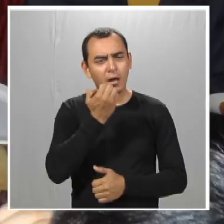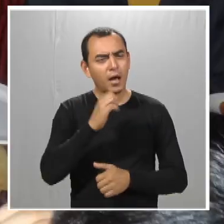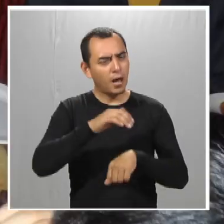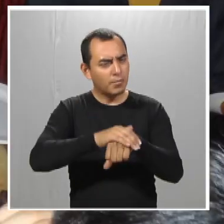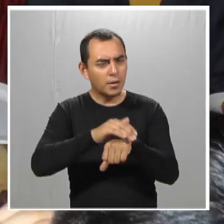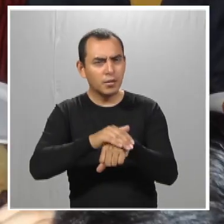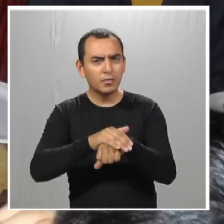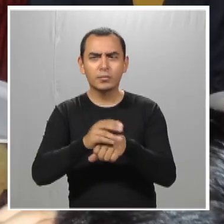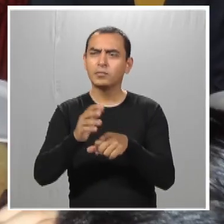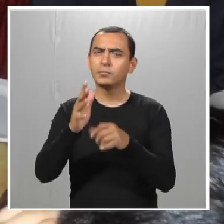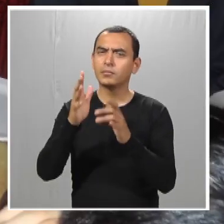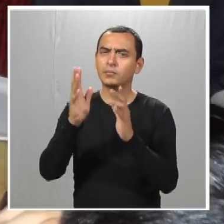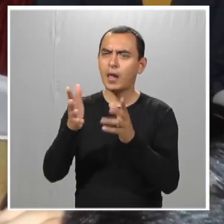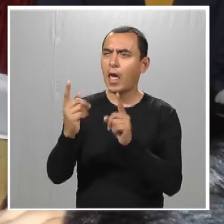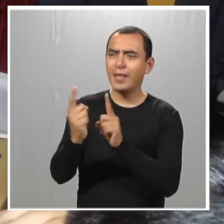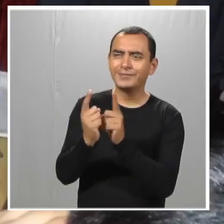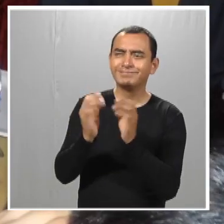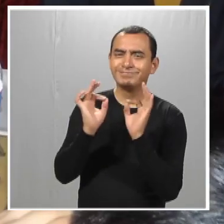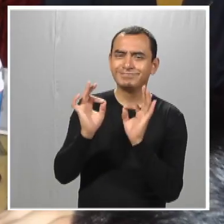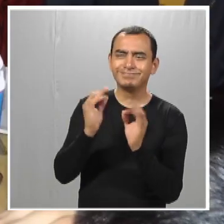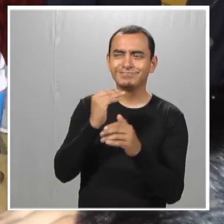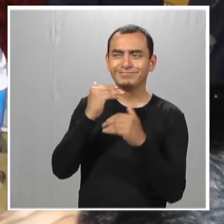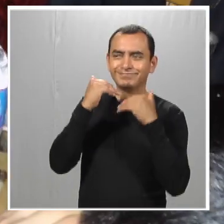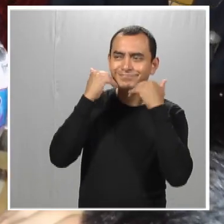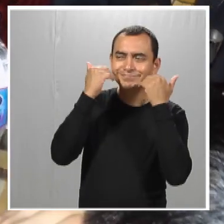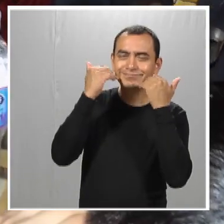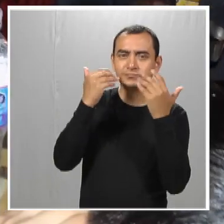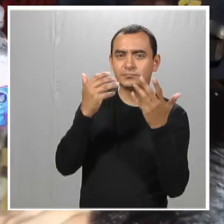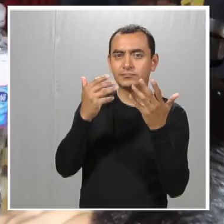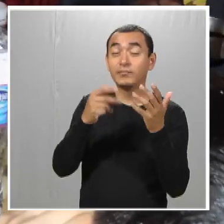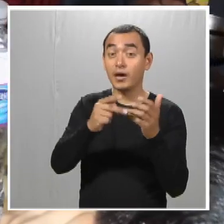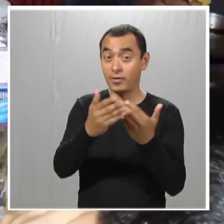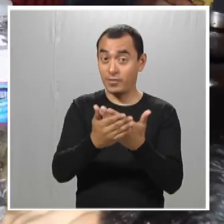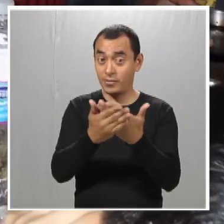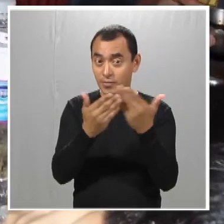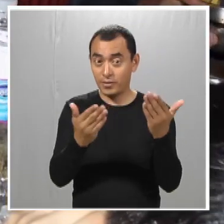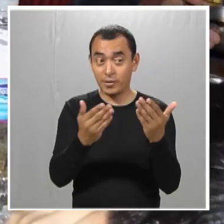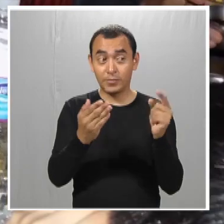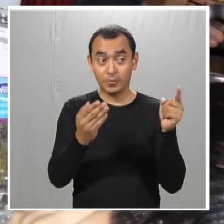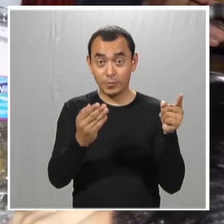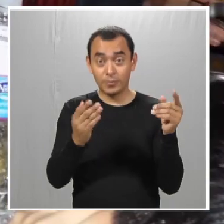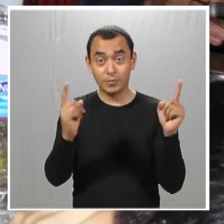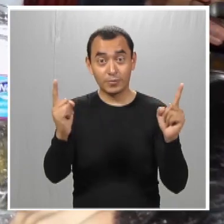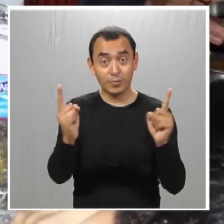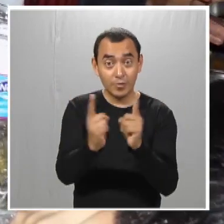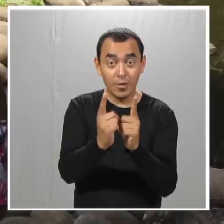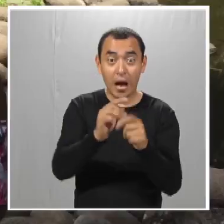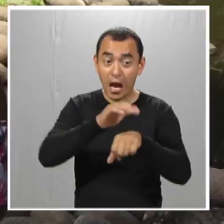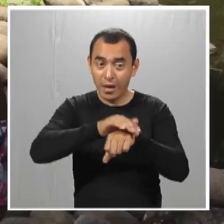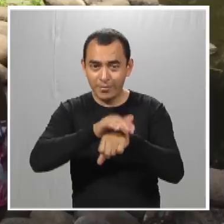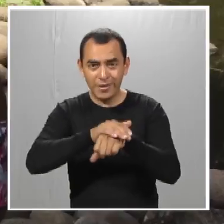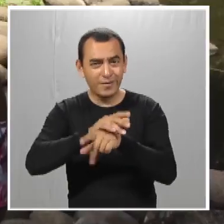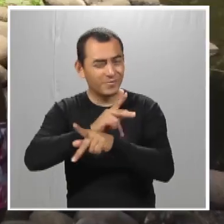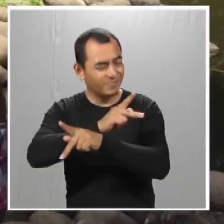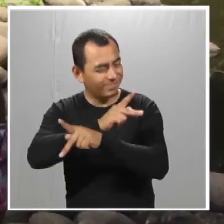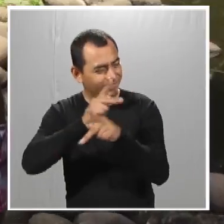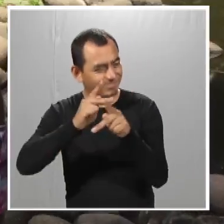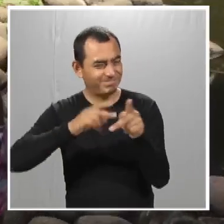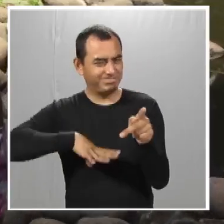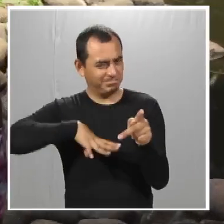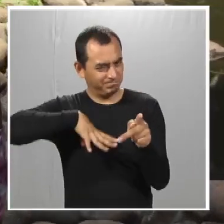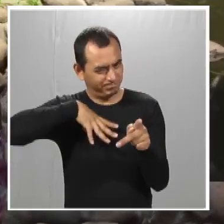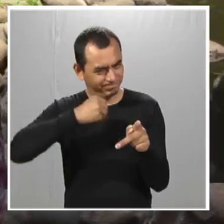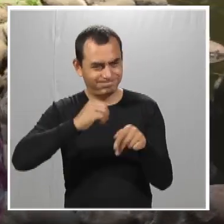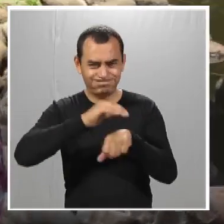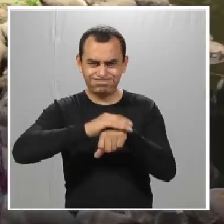tenemos amigos y ya no es porque nos quedamos bien, pero en esta ocasión donde tú vas a ser su amigo, pero tú vas a poner todo de ti para